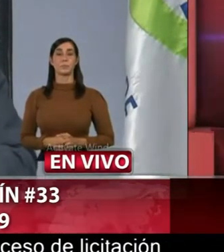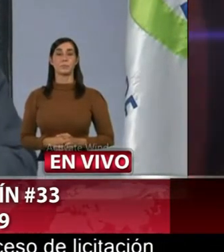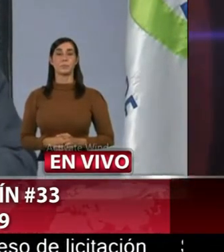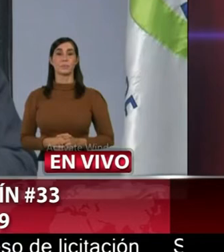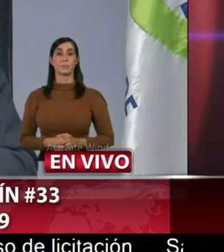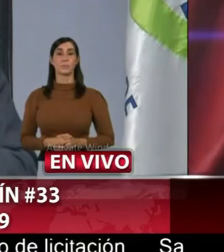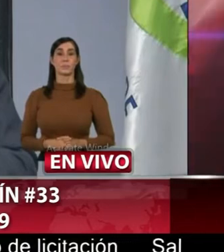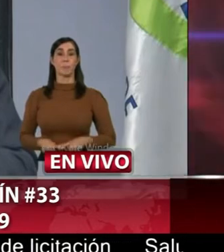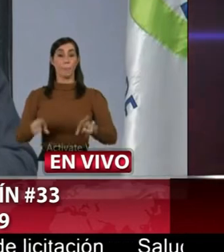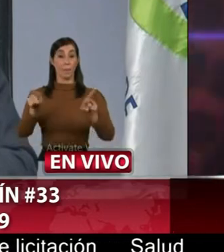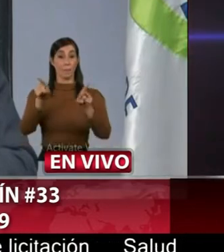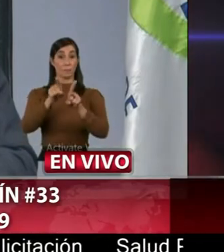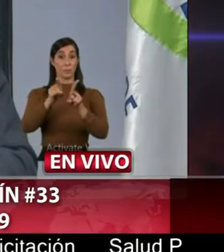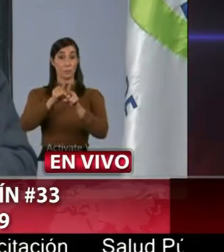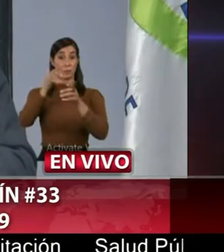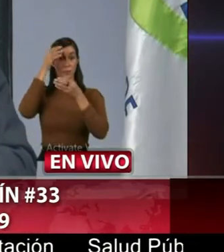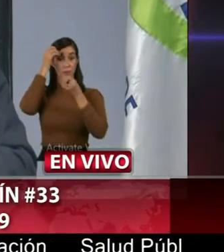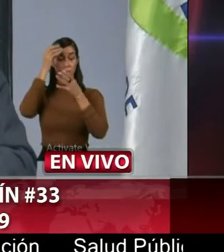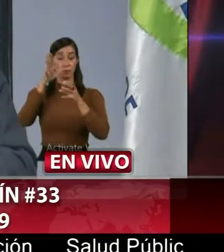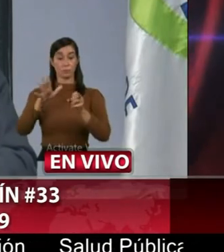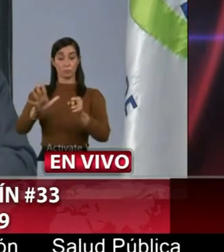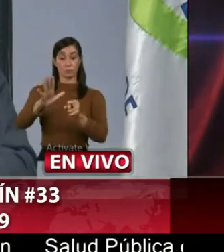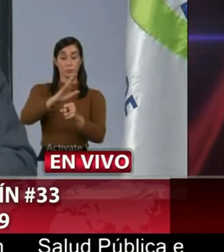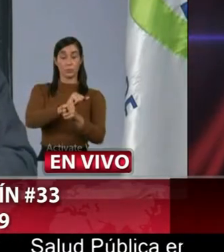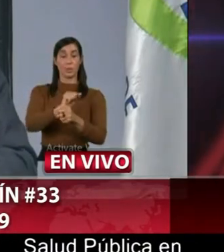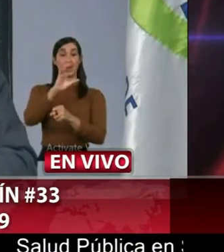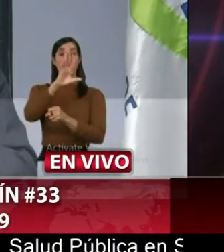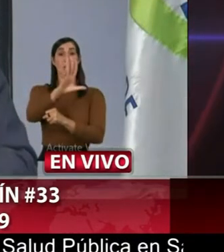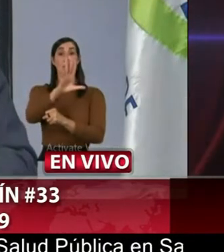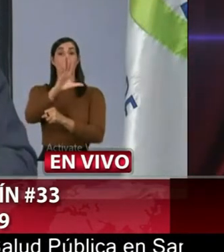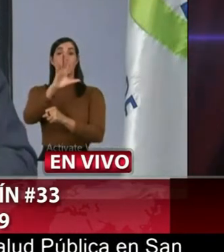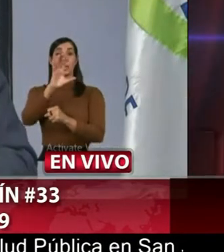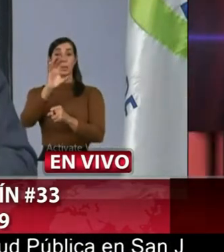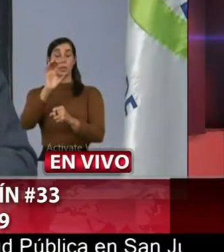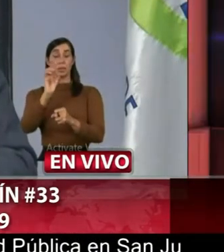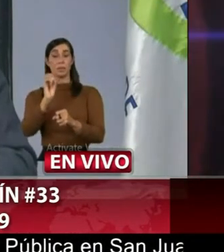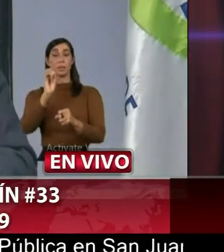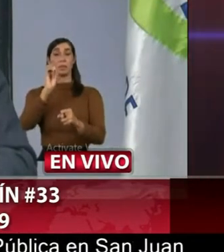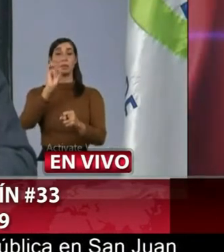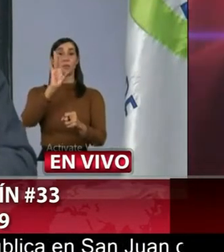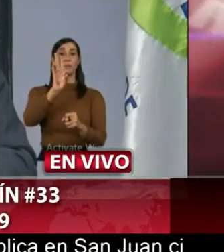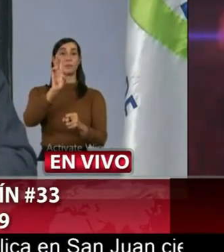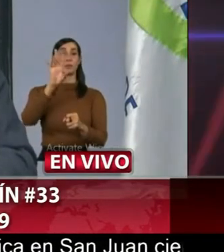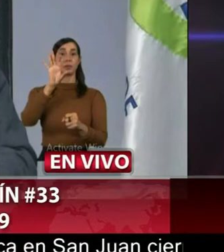de un total de 579 personas hospitalizadas,